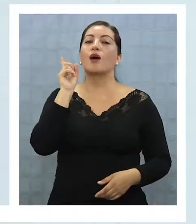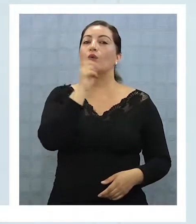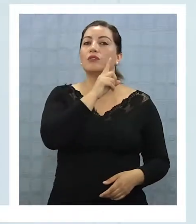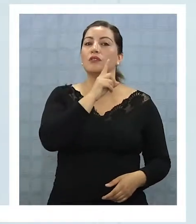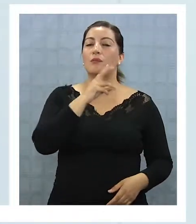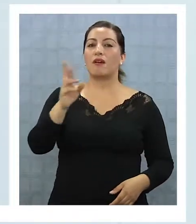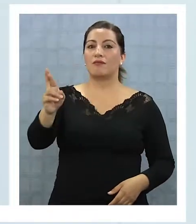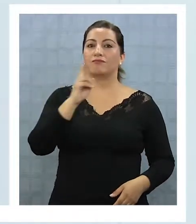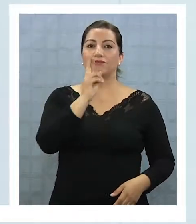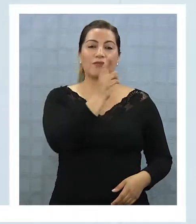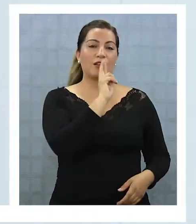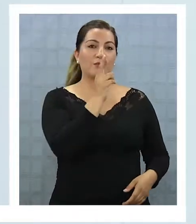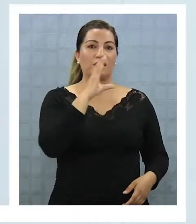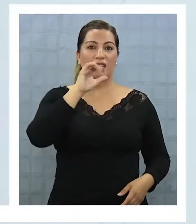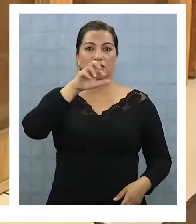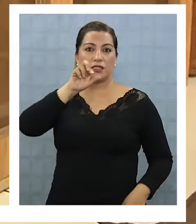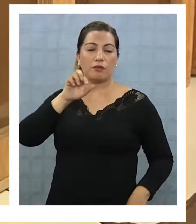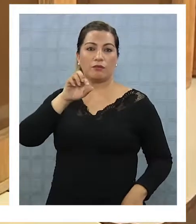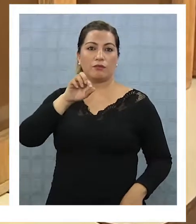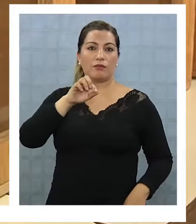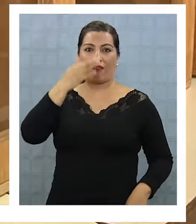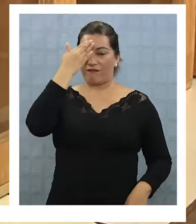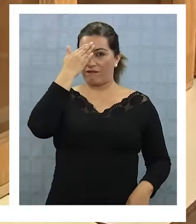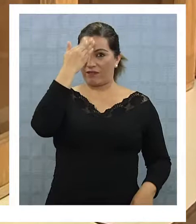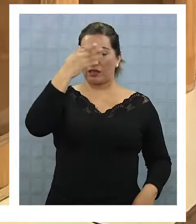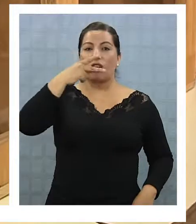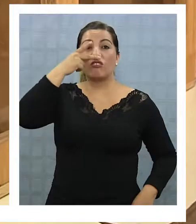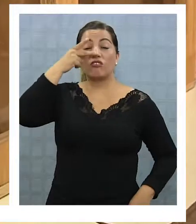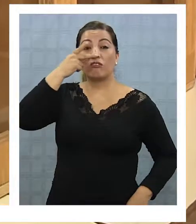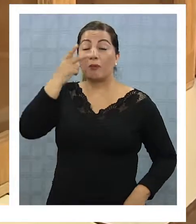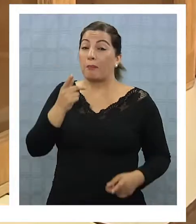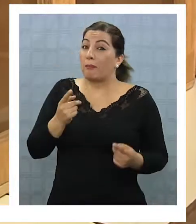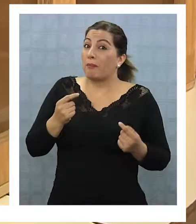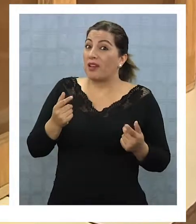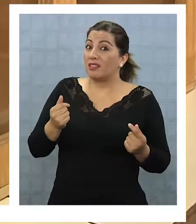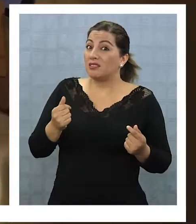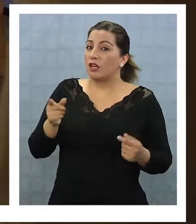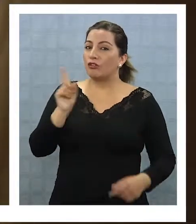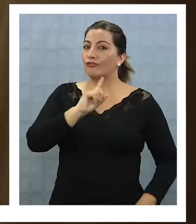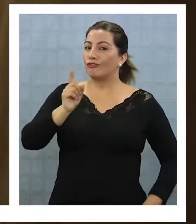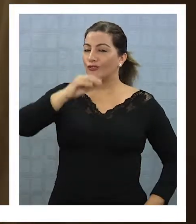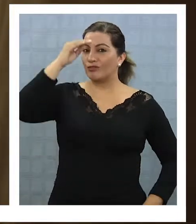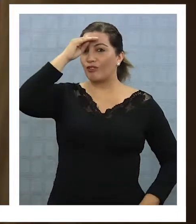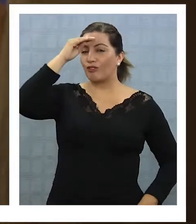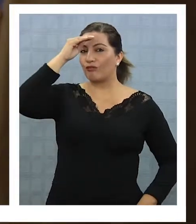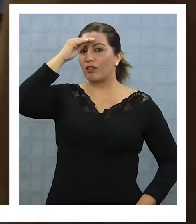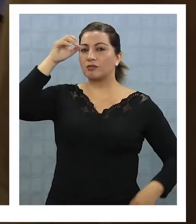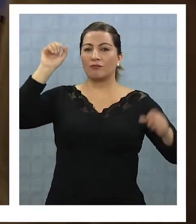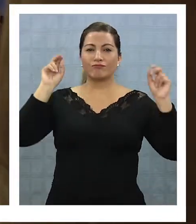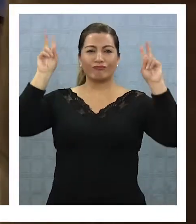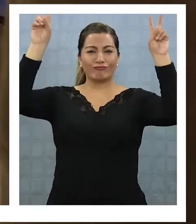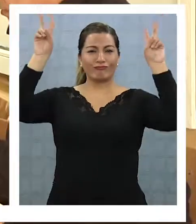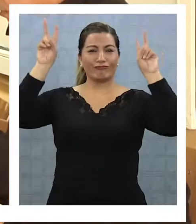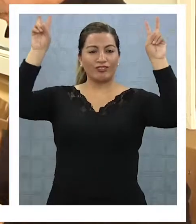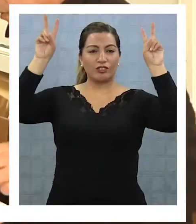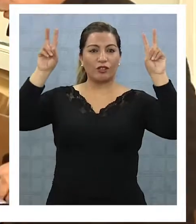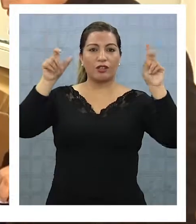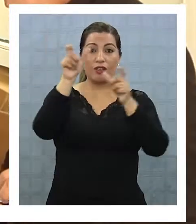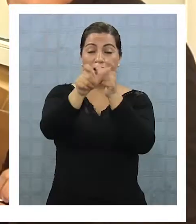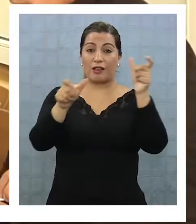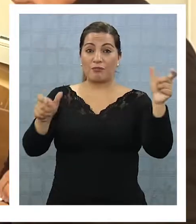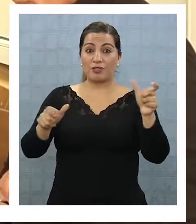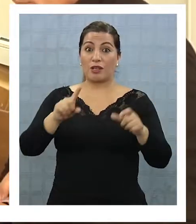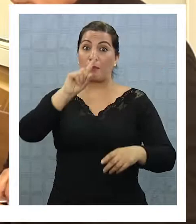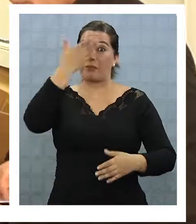CEP, de cara a las elecciones de noviembre, donde al parecer aún no hay que confiarse en una victoria de ningún candidato en